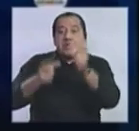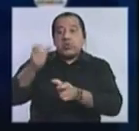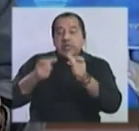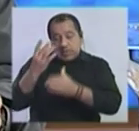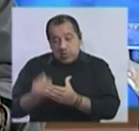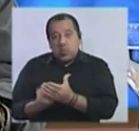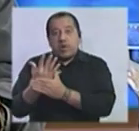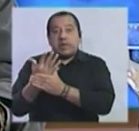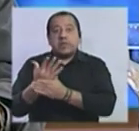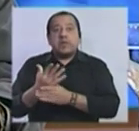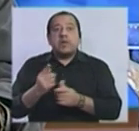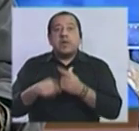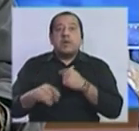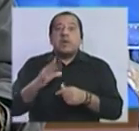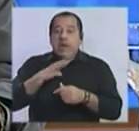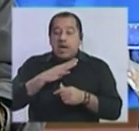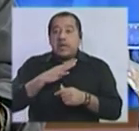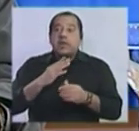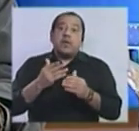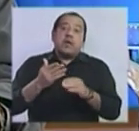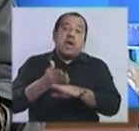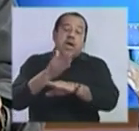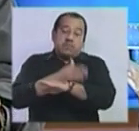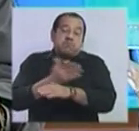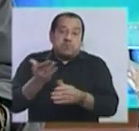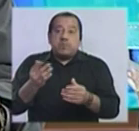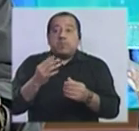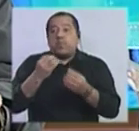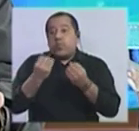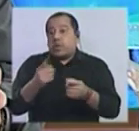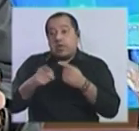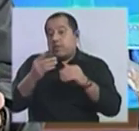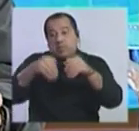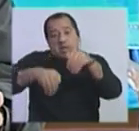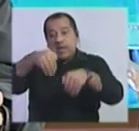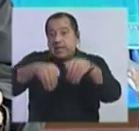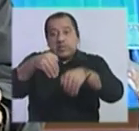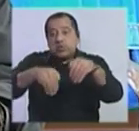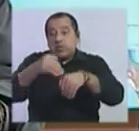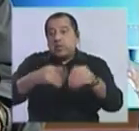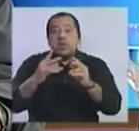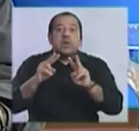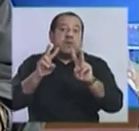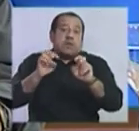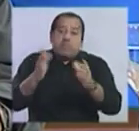figuras quizás con más peso que en un momento quedaron afuera, por resultado electoral, por decisiones políticas.